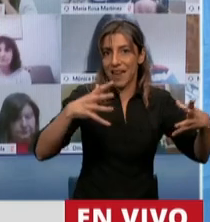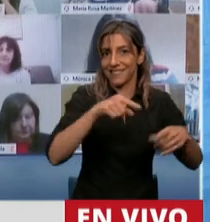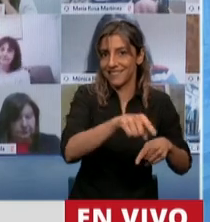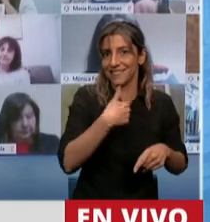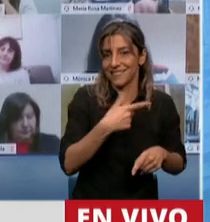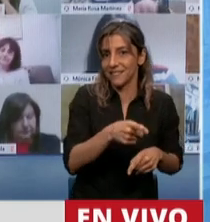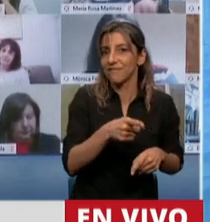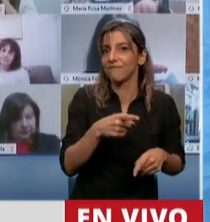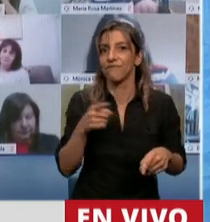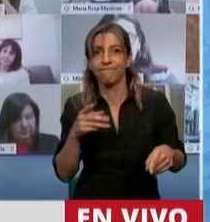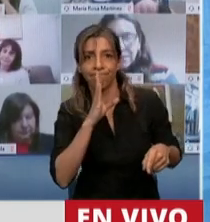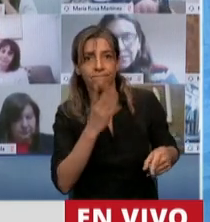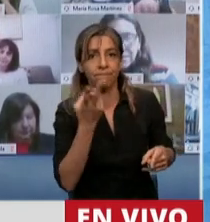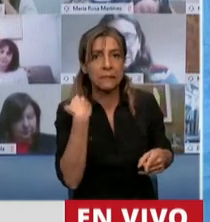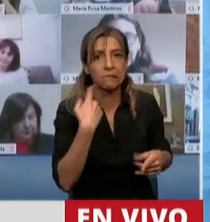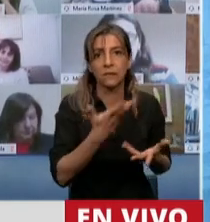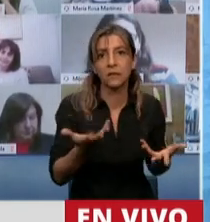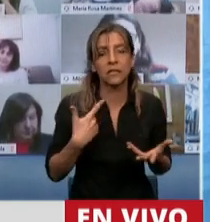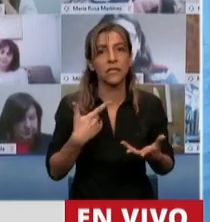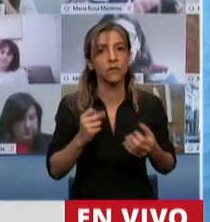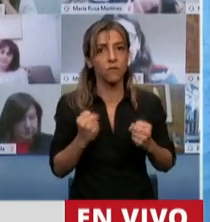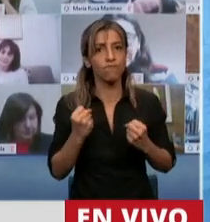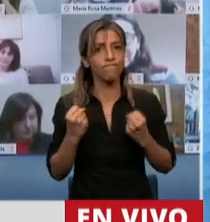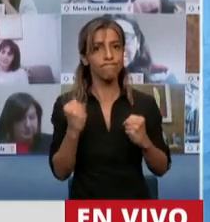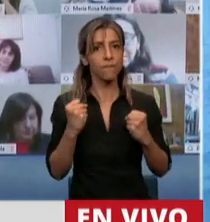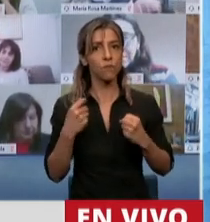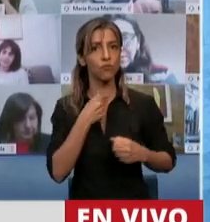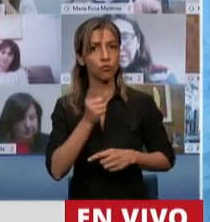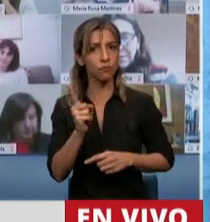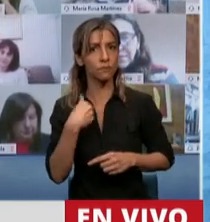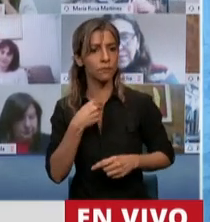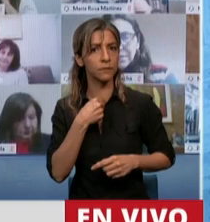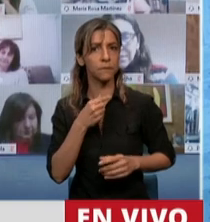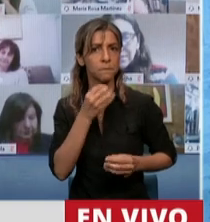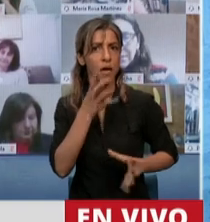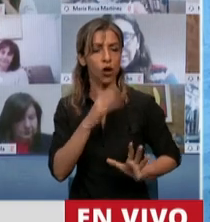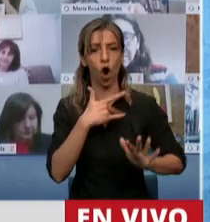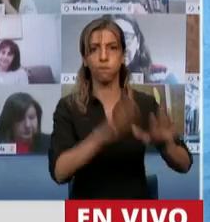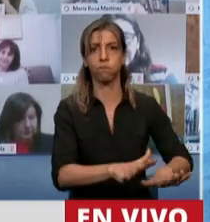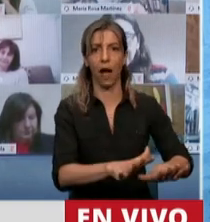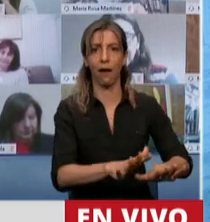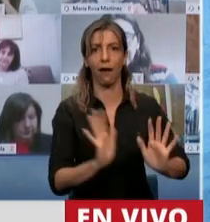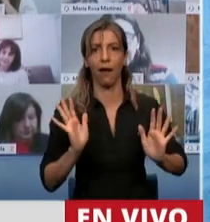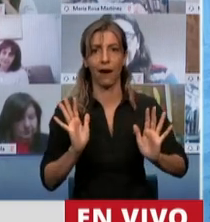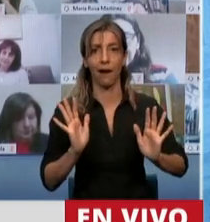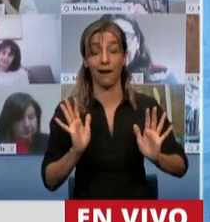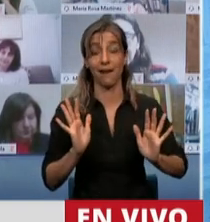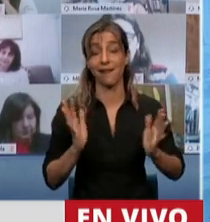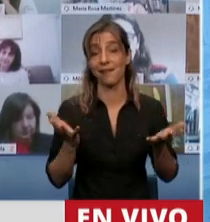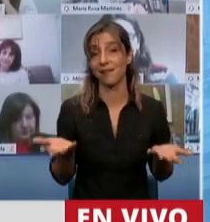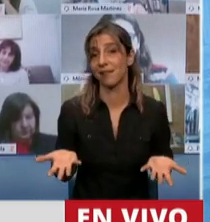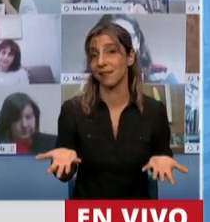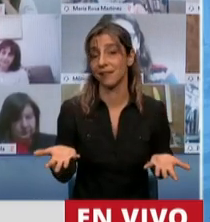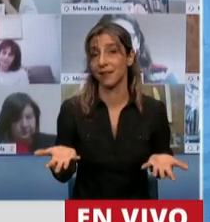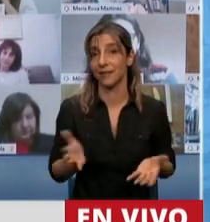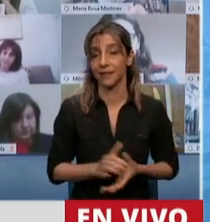todo de aquellas cuestiones que los pueden poner en incomodidad. y seguramente vienen con la carga de,